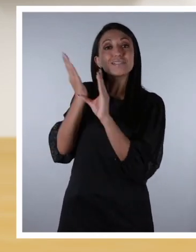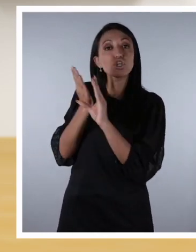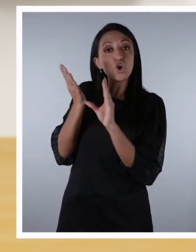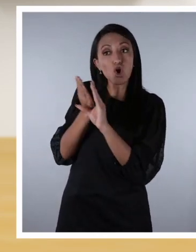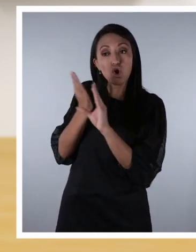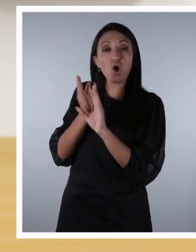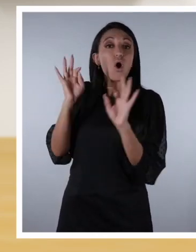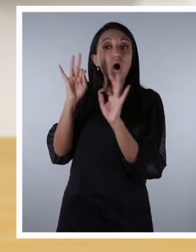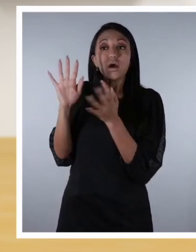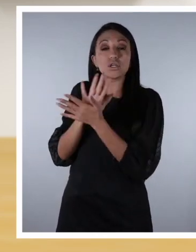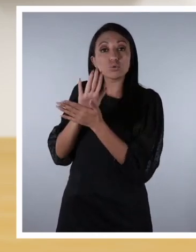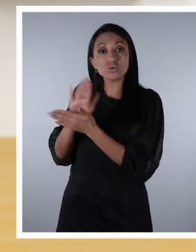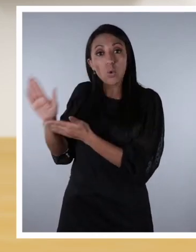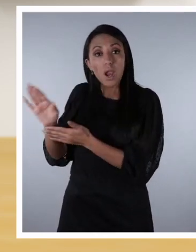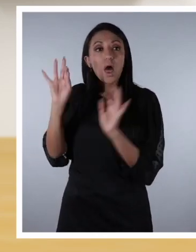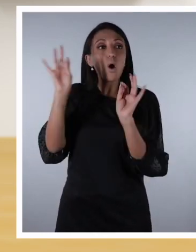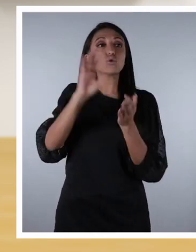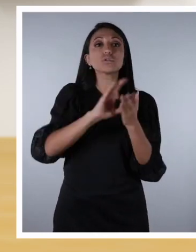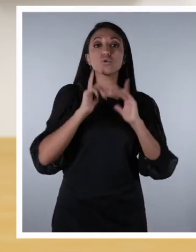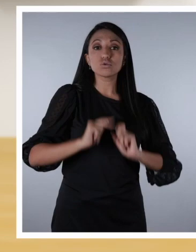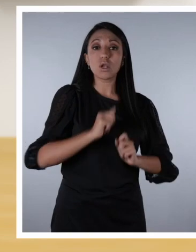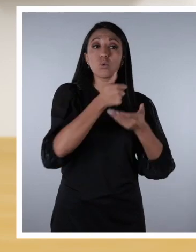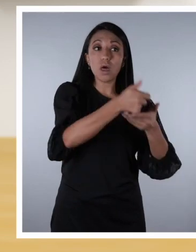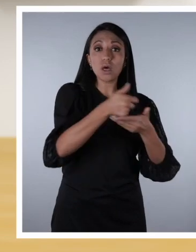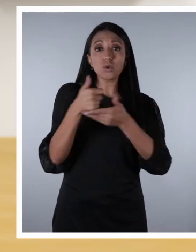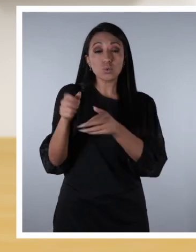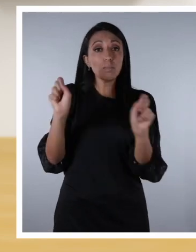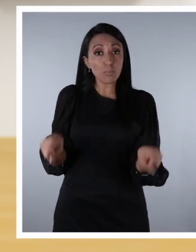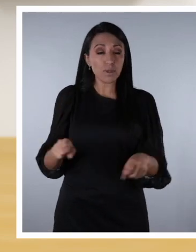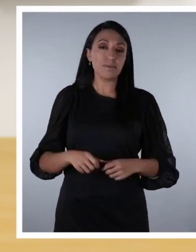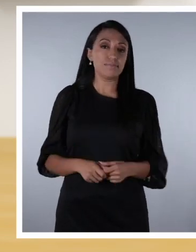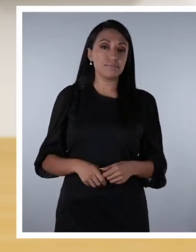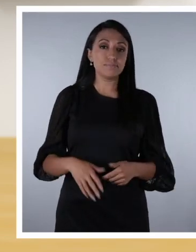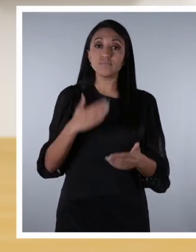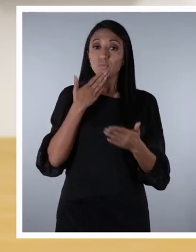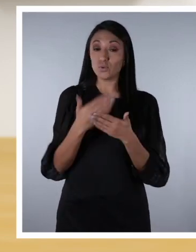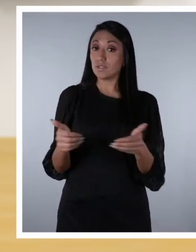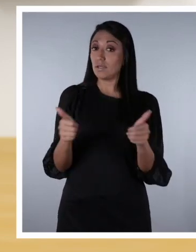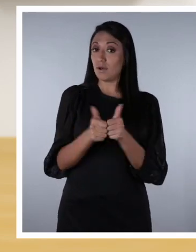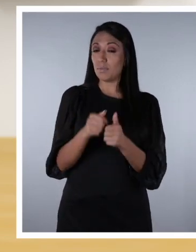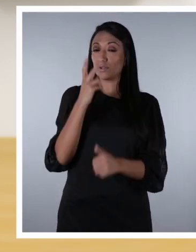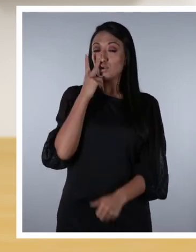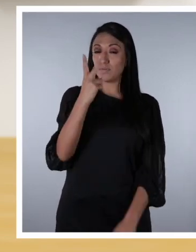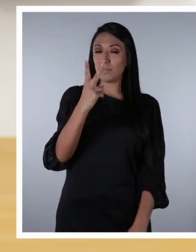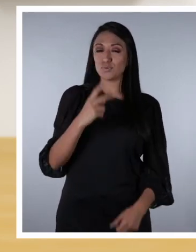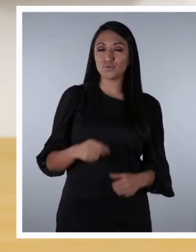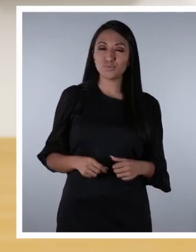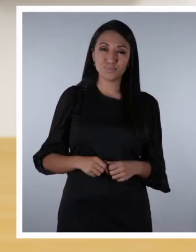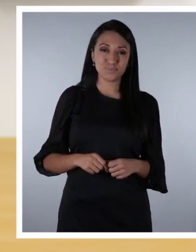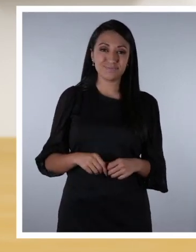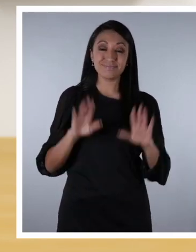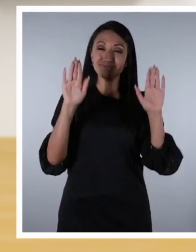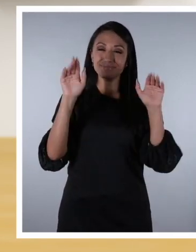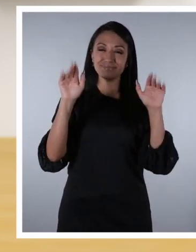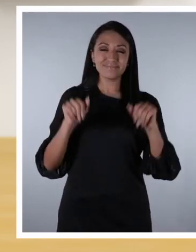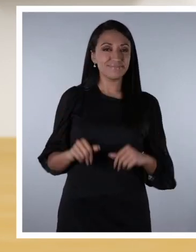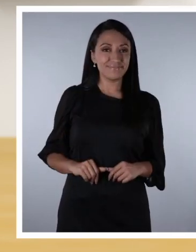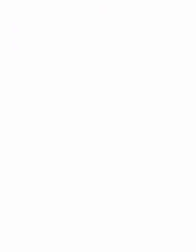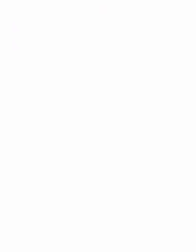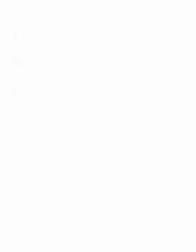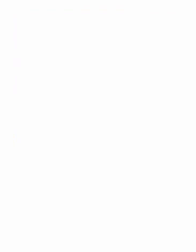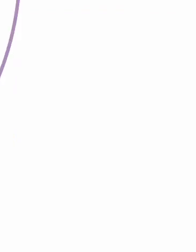escuela o del centro de salud más cercano. Muchas gracias por acompañarnos. Nos vemos la próxima. Chao.